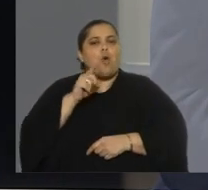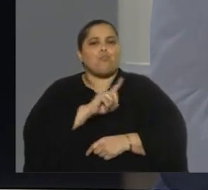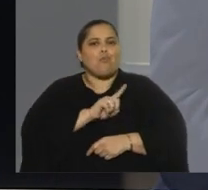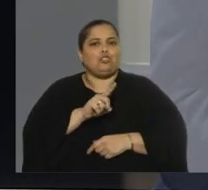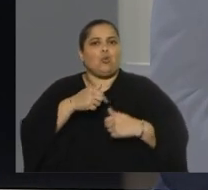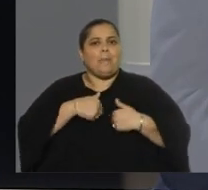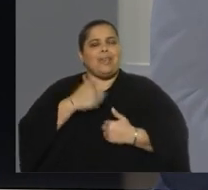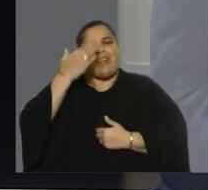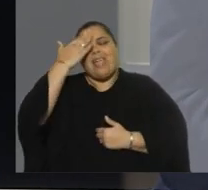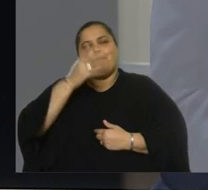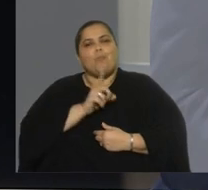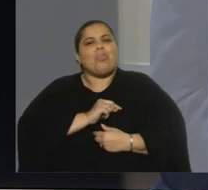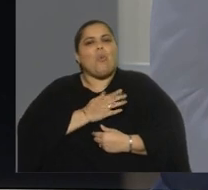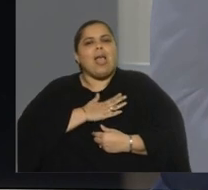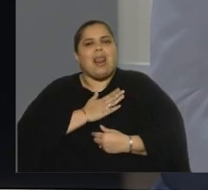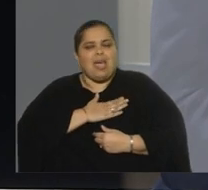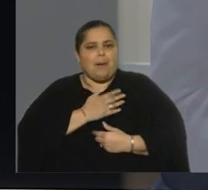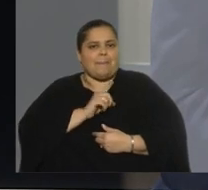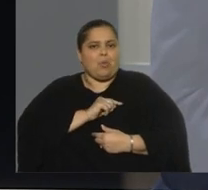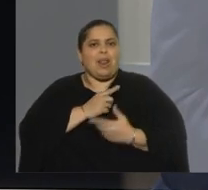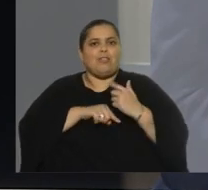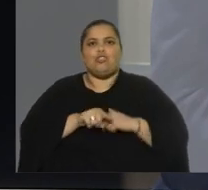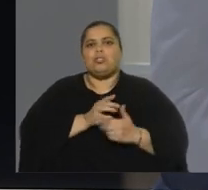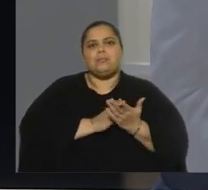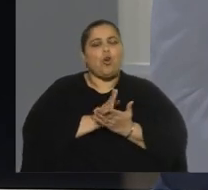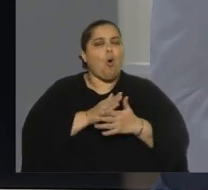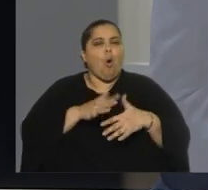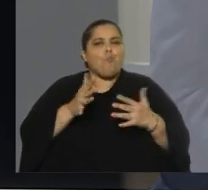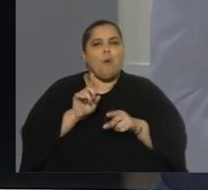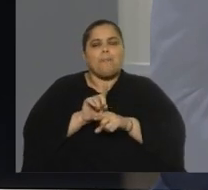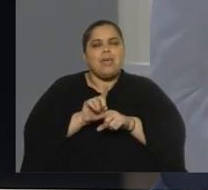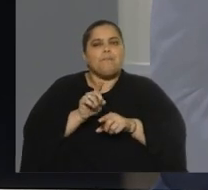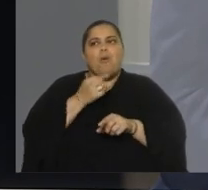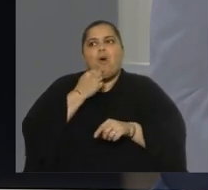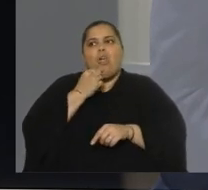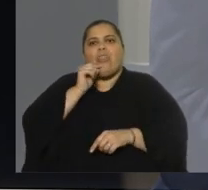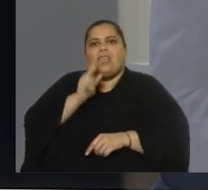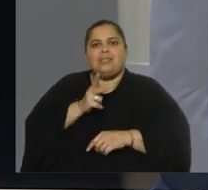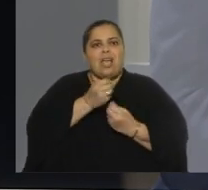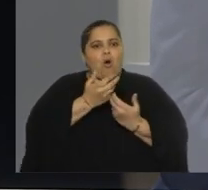duele. Entonces, una misma expresión, una misma actitud,